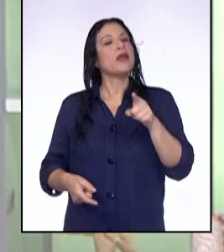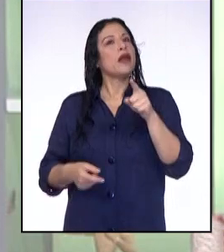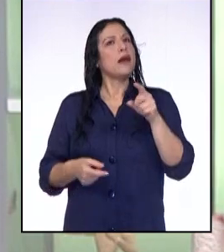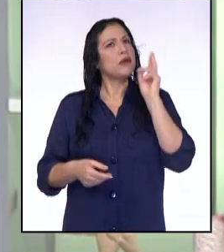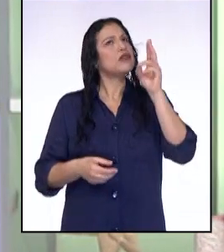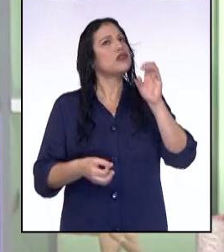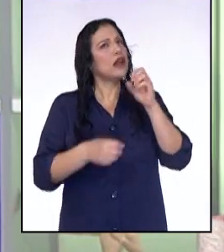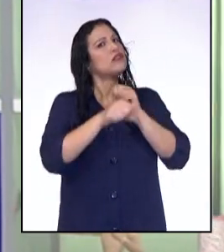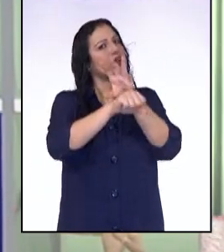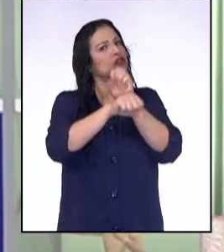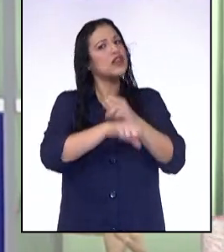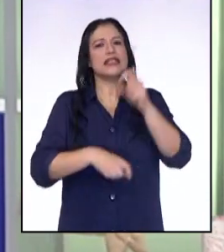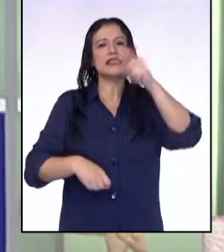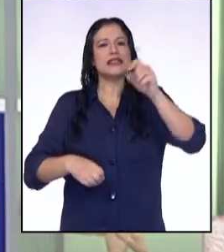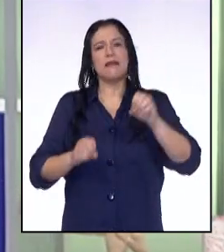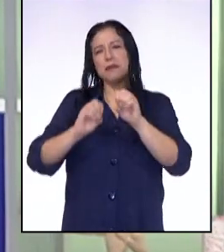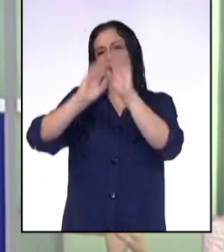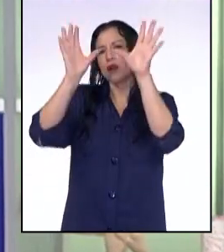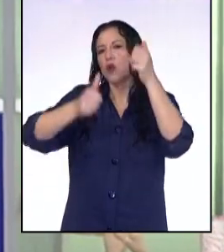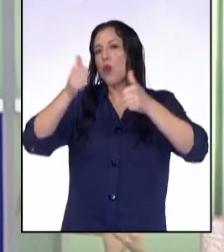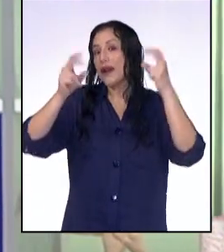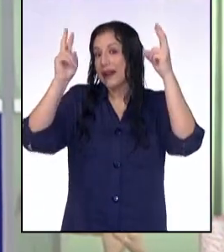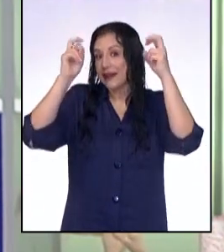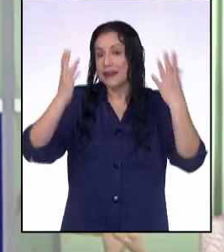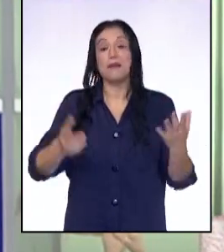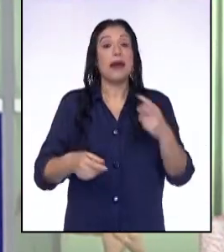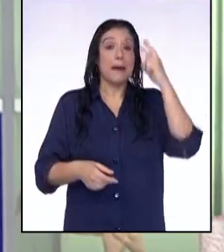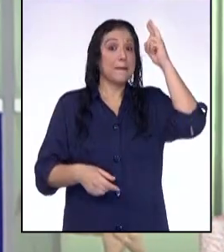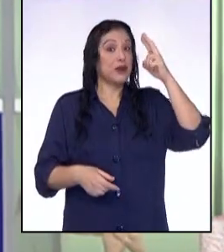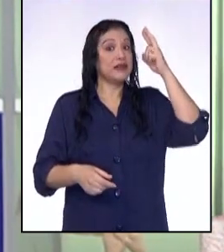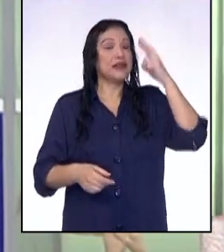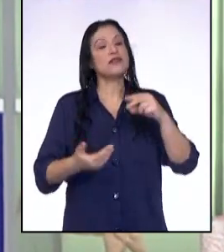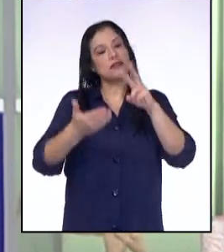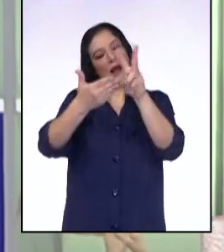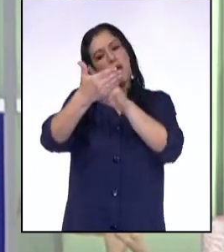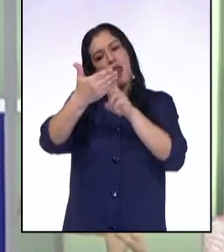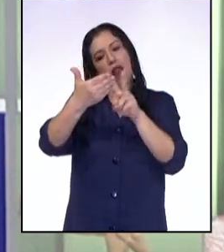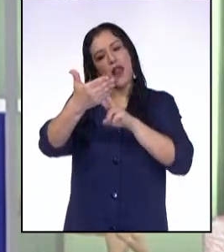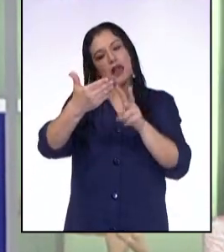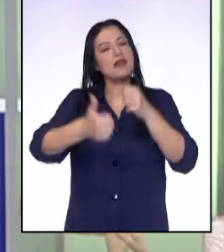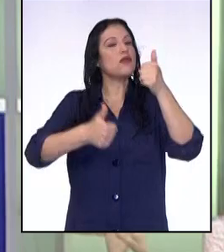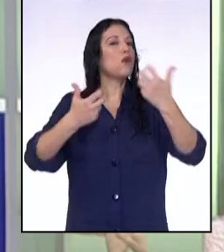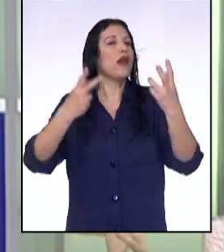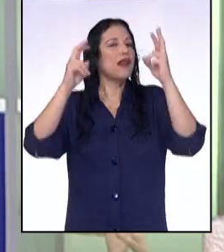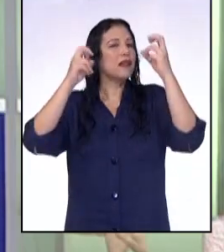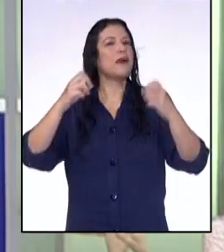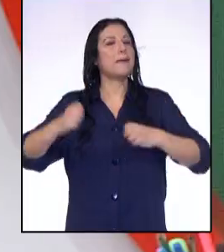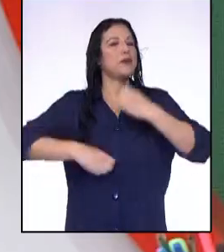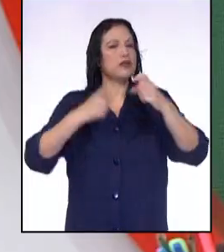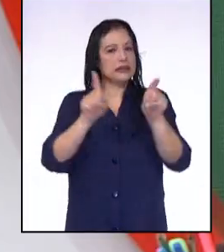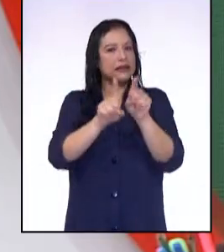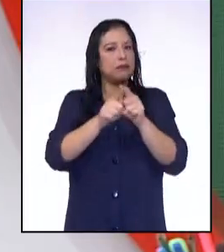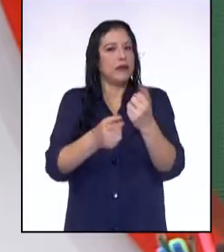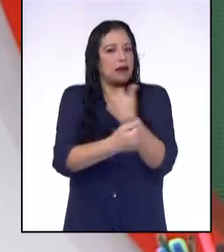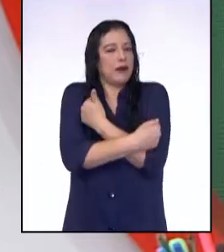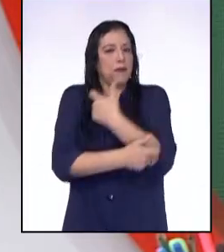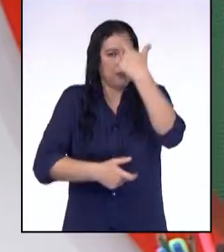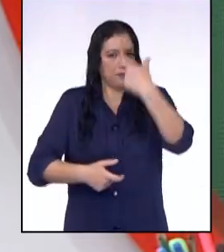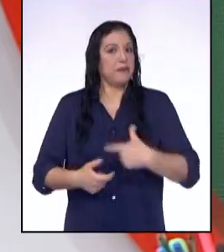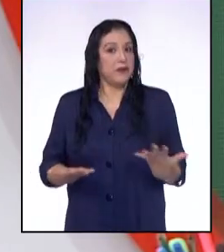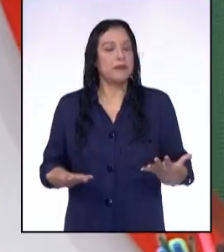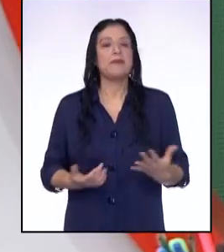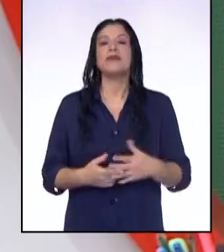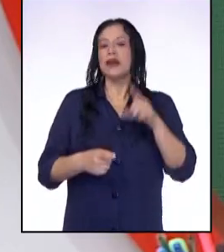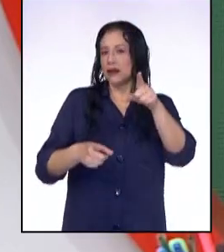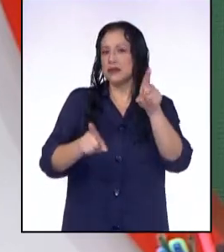hacerla debíamos tener claridad sobre el tema y por ello estábamos leyendo sobre las emociones y la autoestima. Así es, Junior.